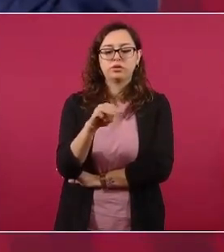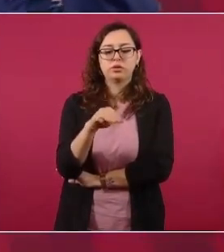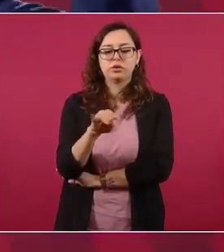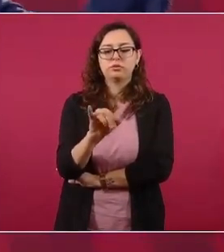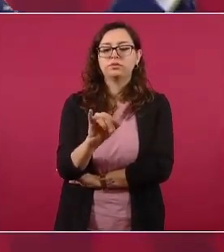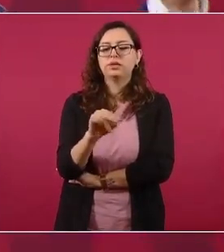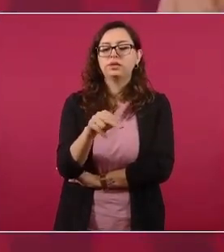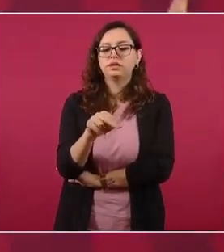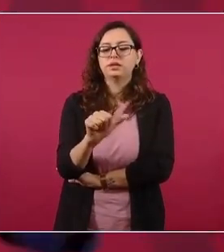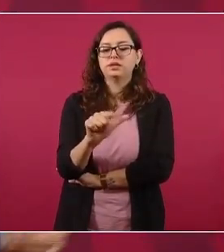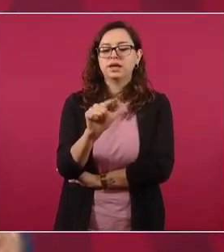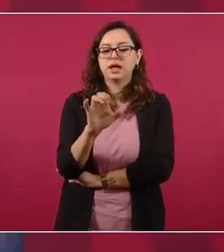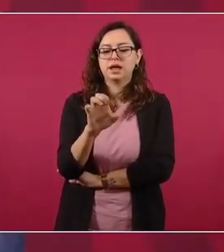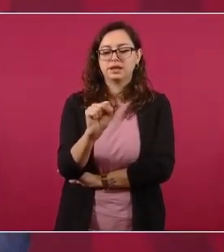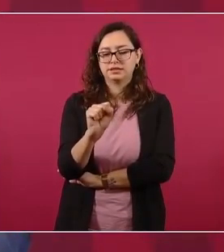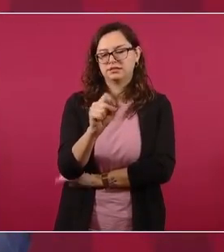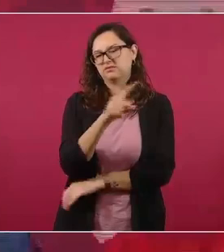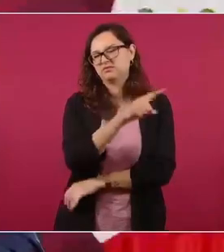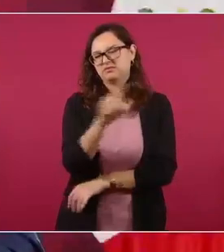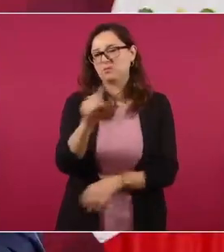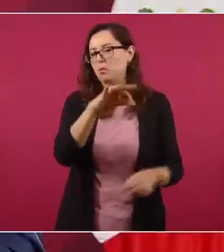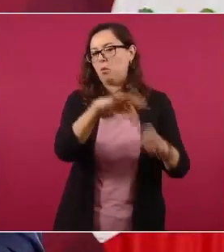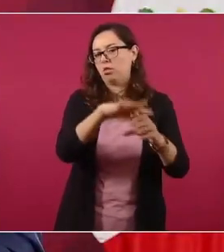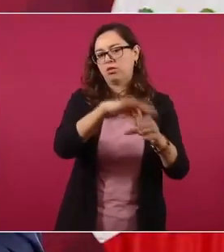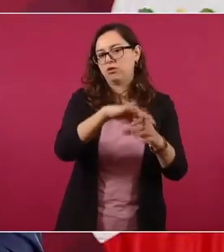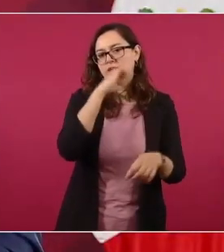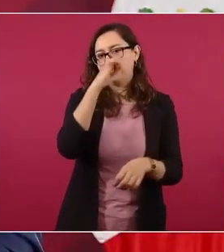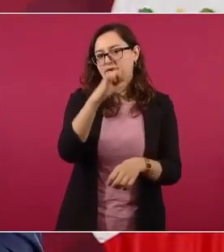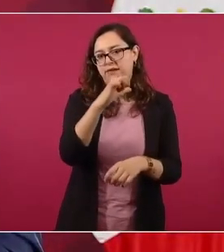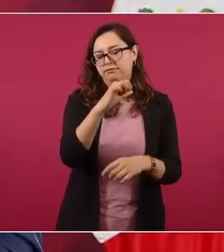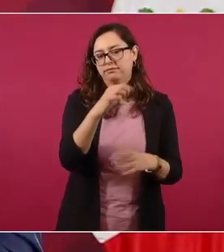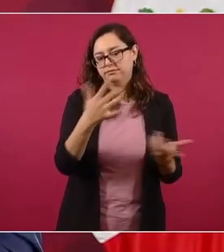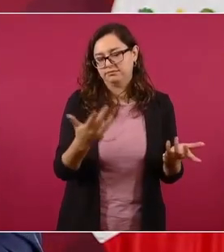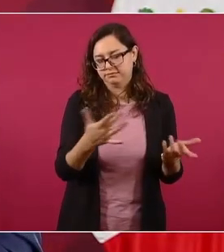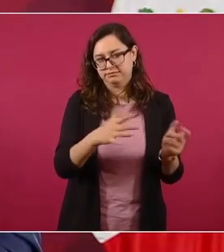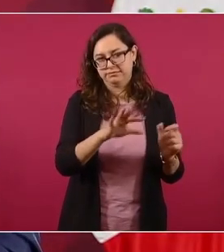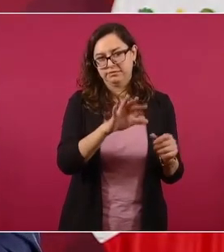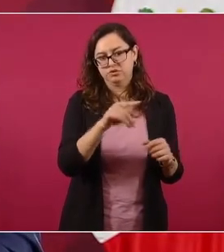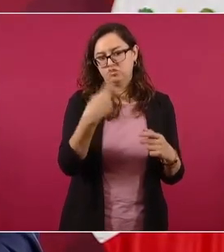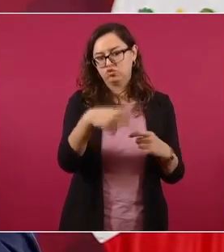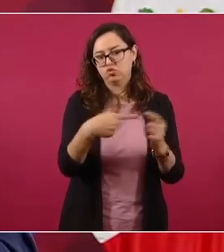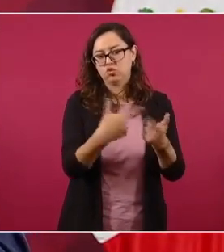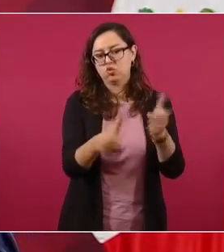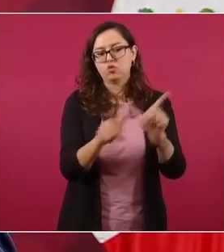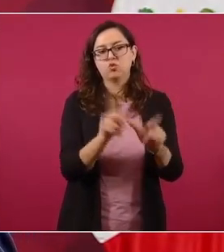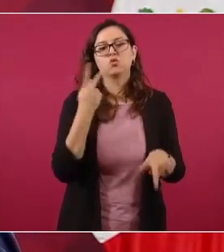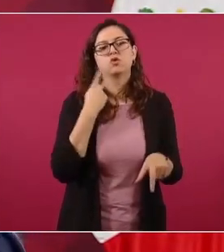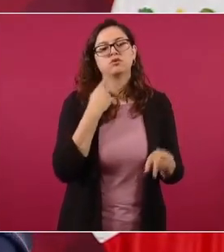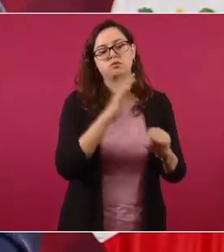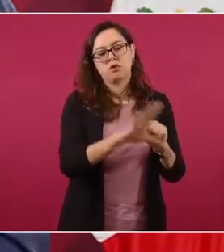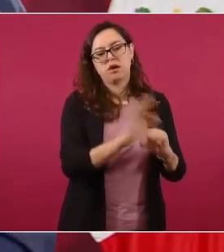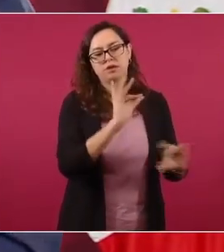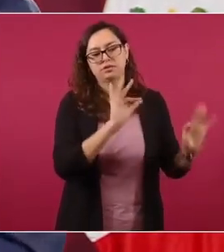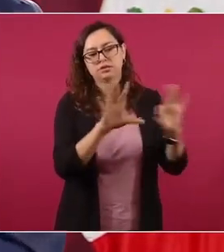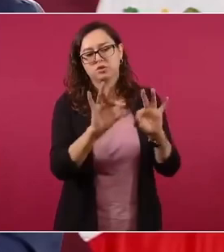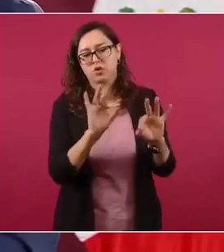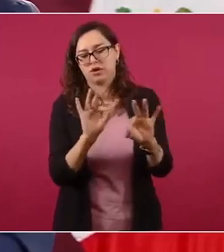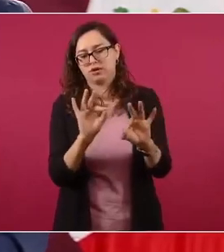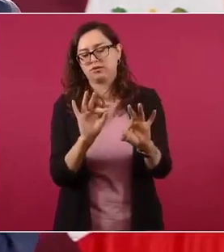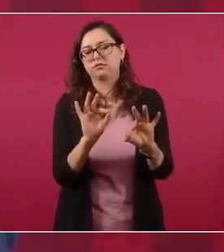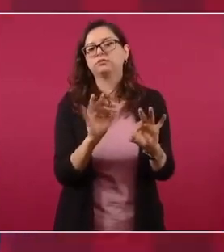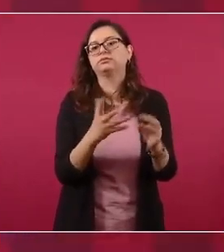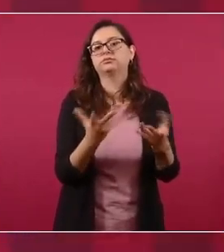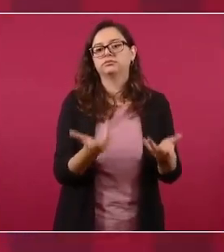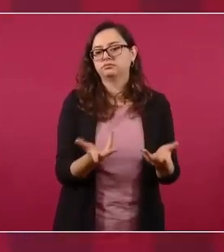diputados hay